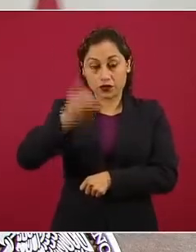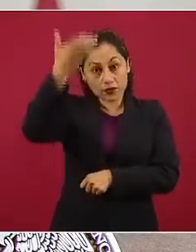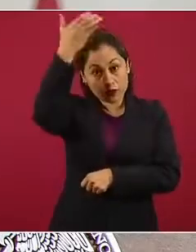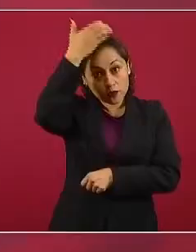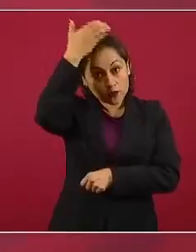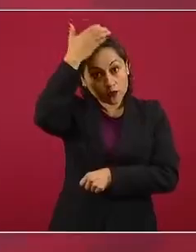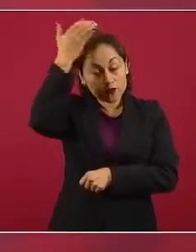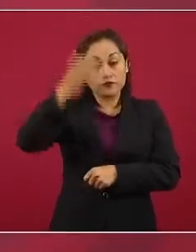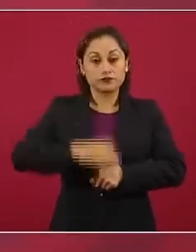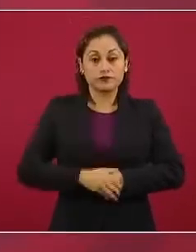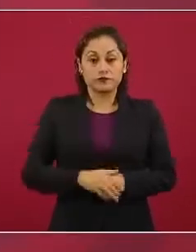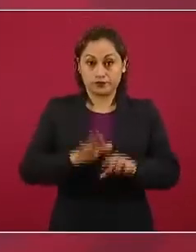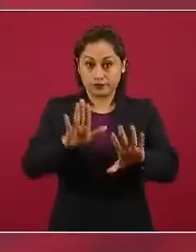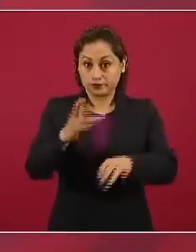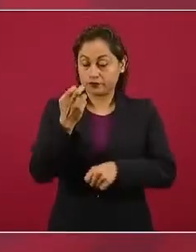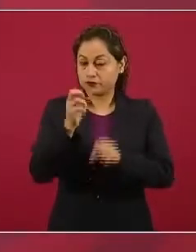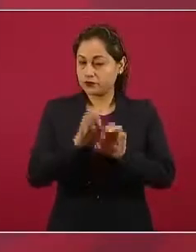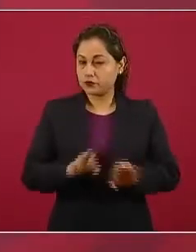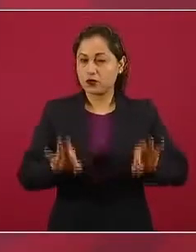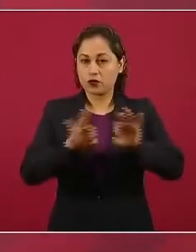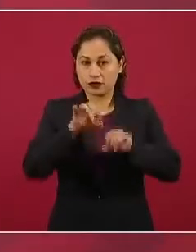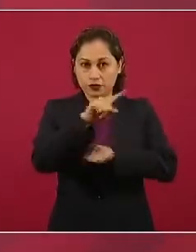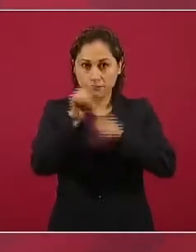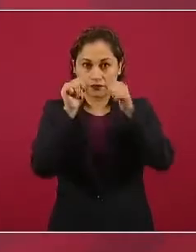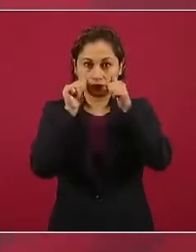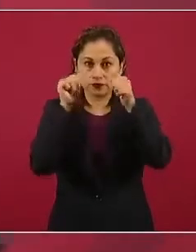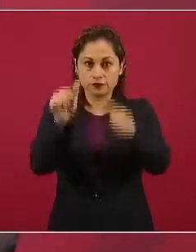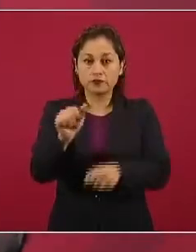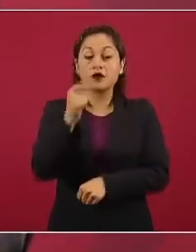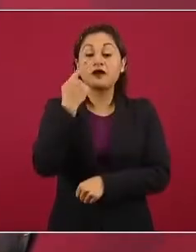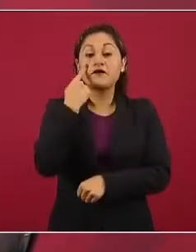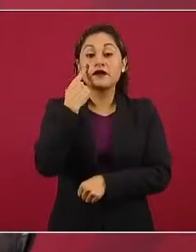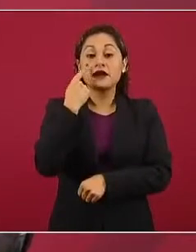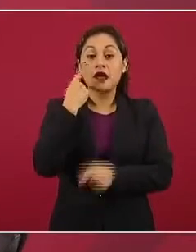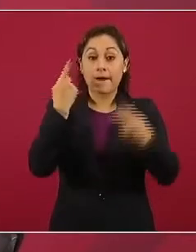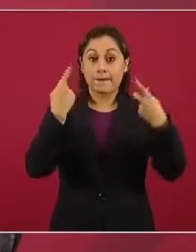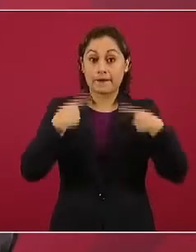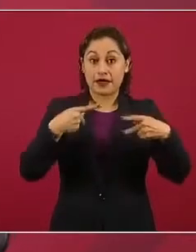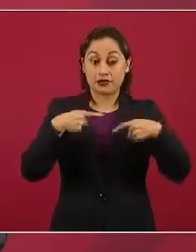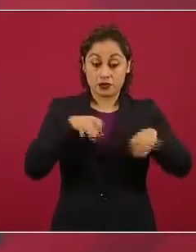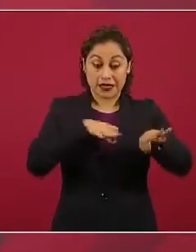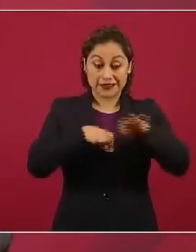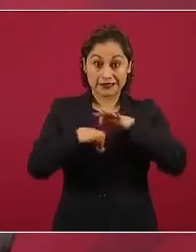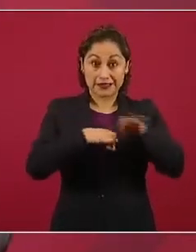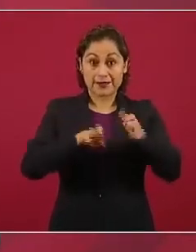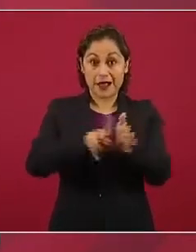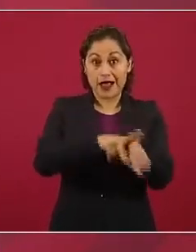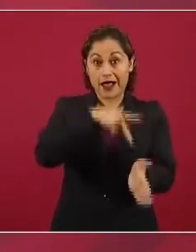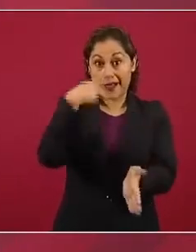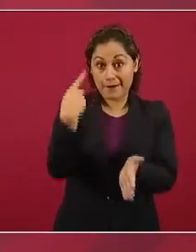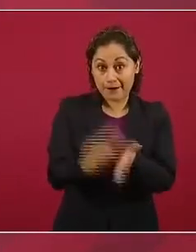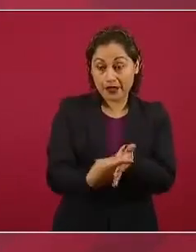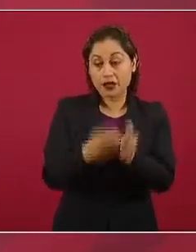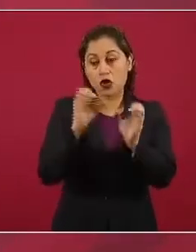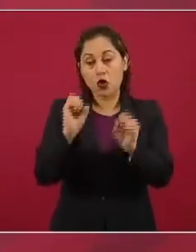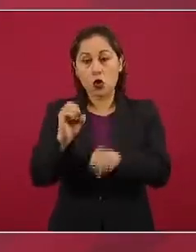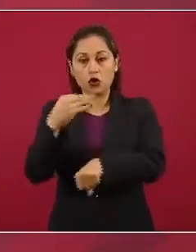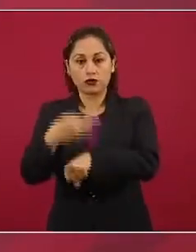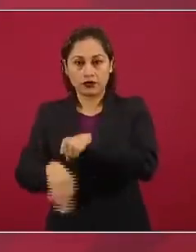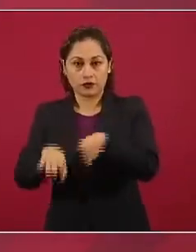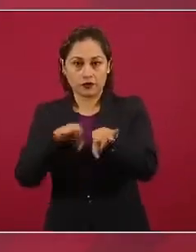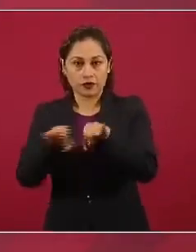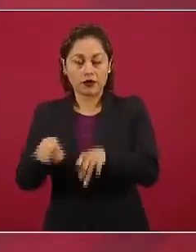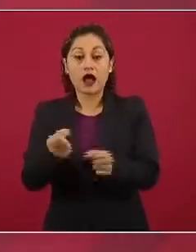aquí algo que queremos destacar, es lo mismo personal de base como de confianza. Es decir, había directivos de las